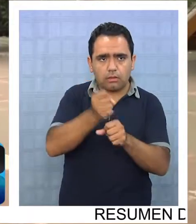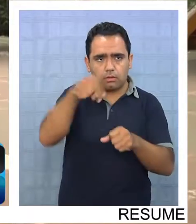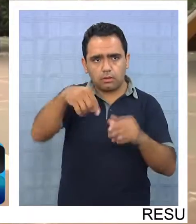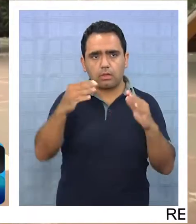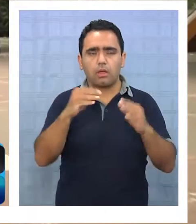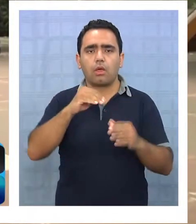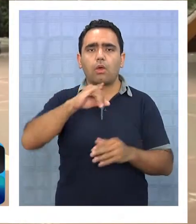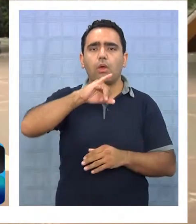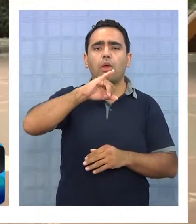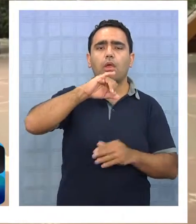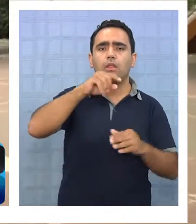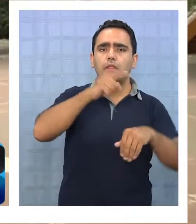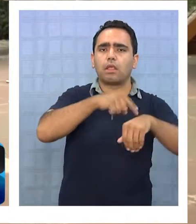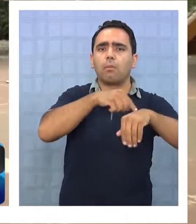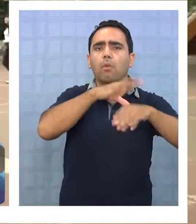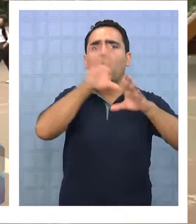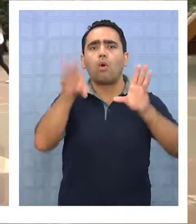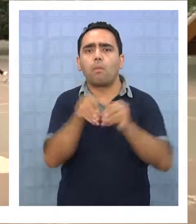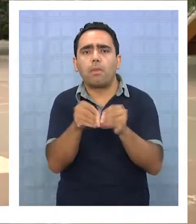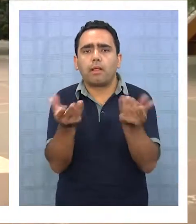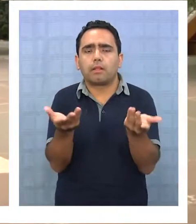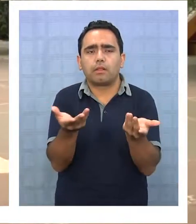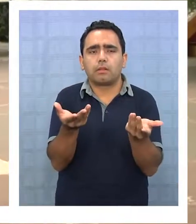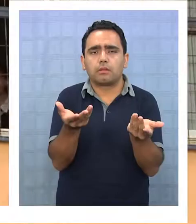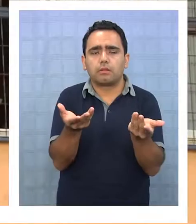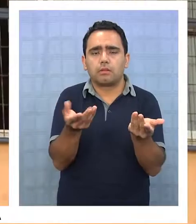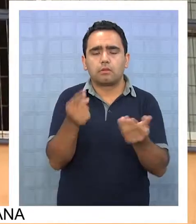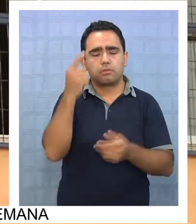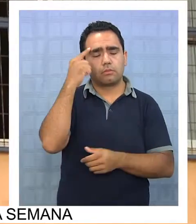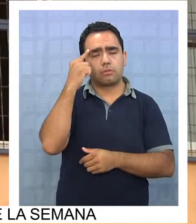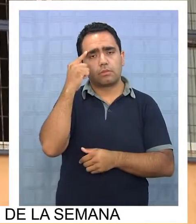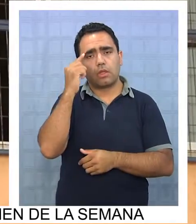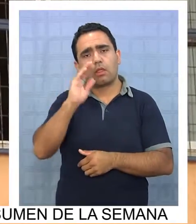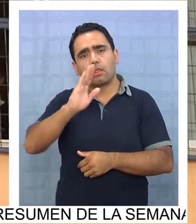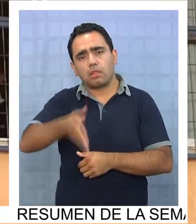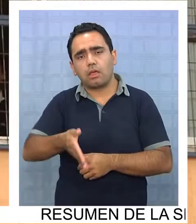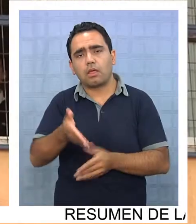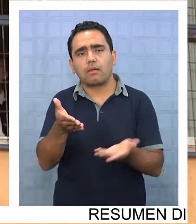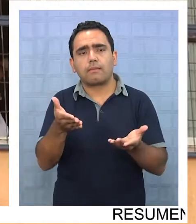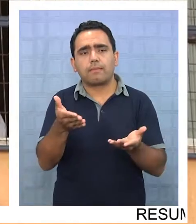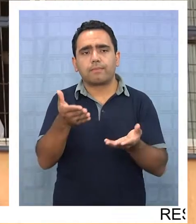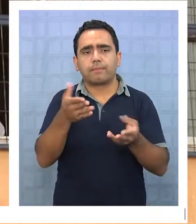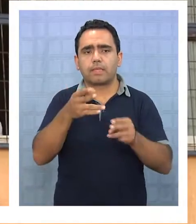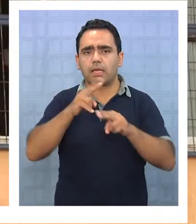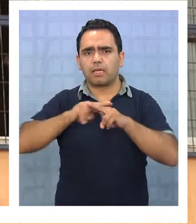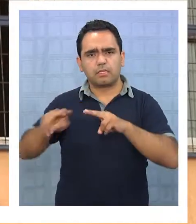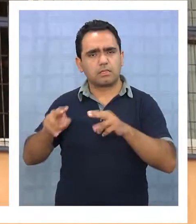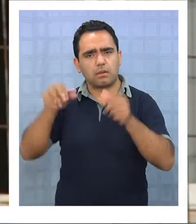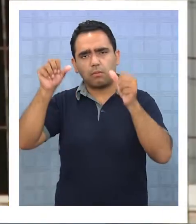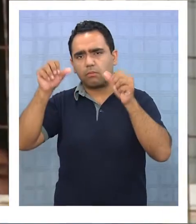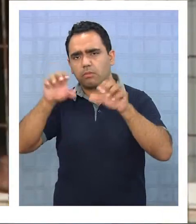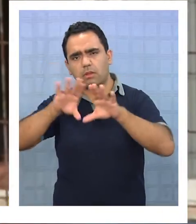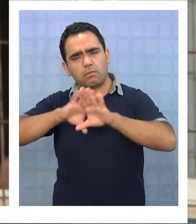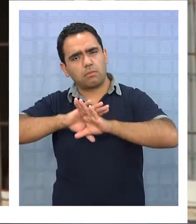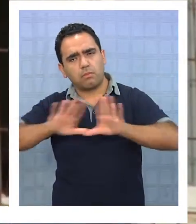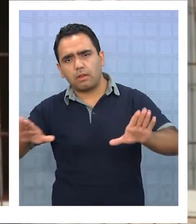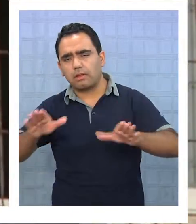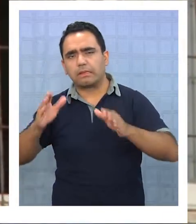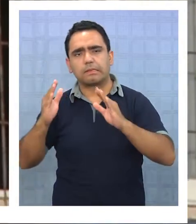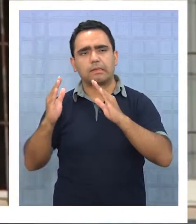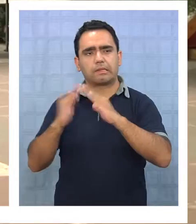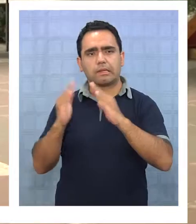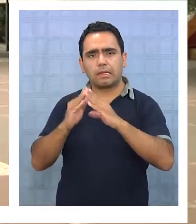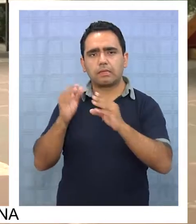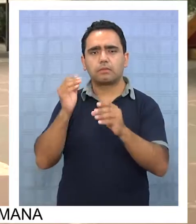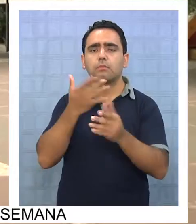por eso se dice jornada completa. Y yo creo que deberían acabar con todas esas cosas, porque igual nosotros los